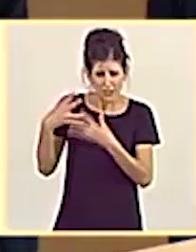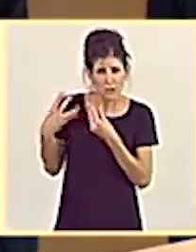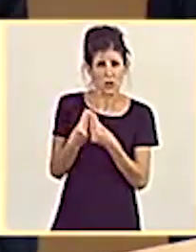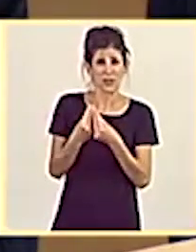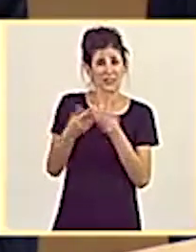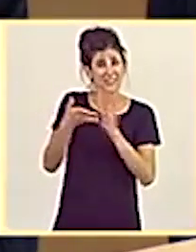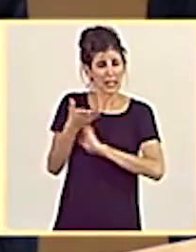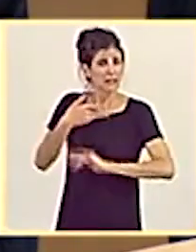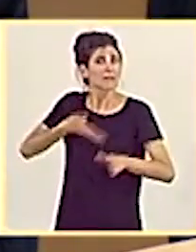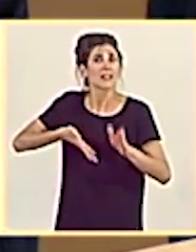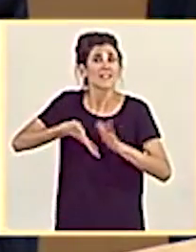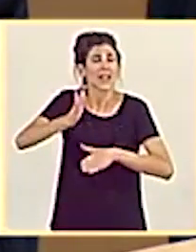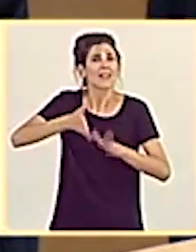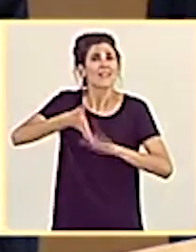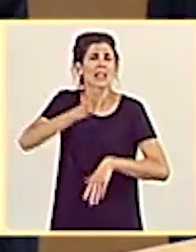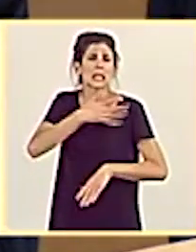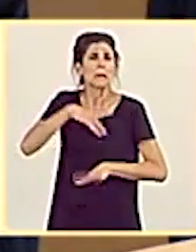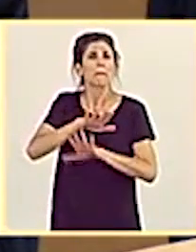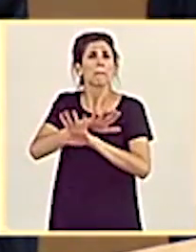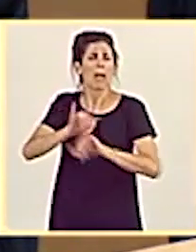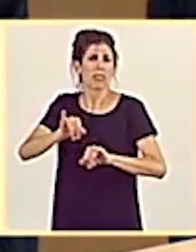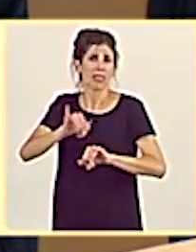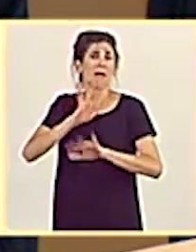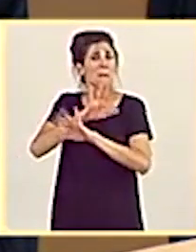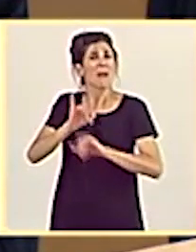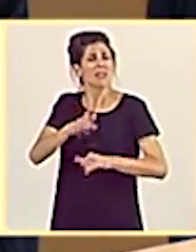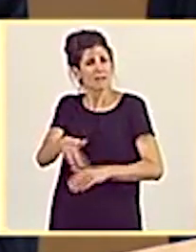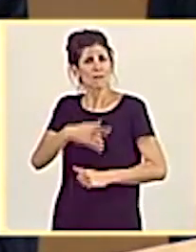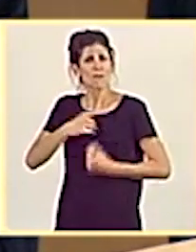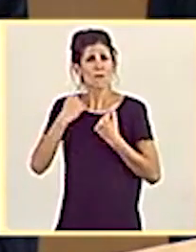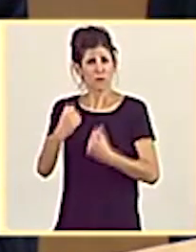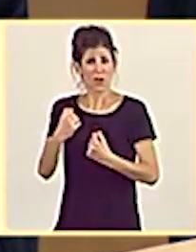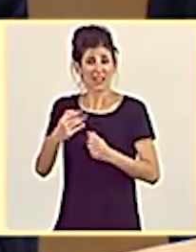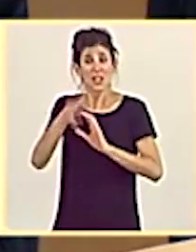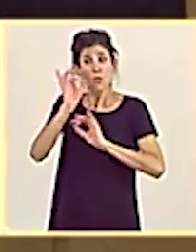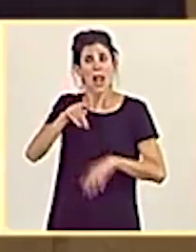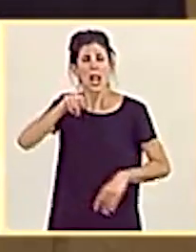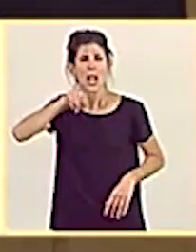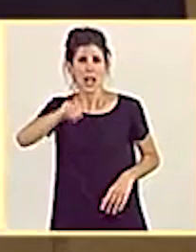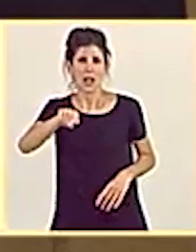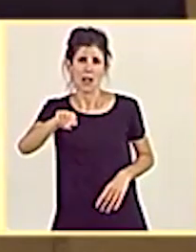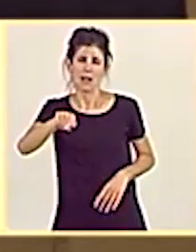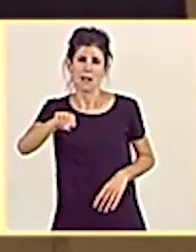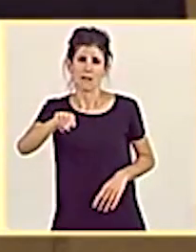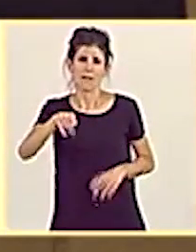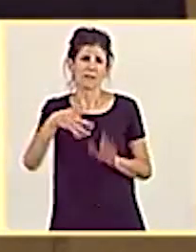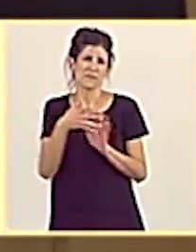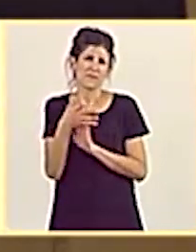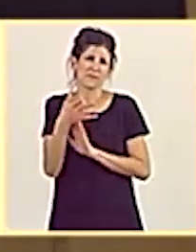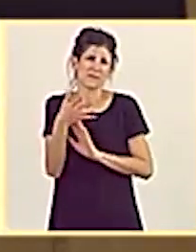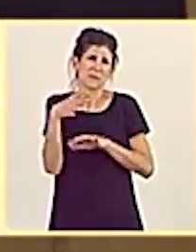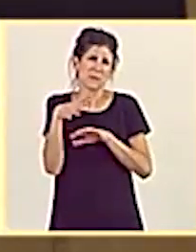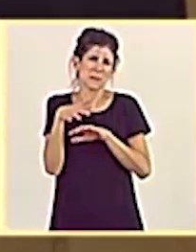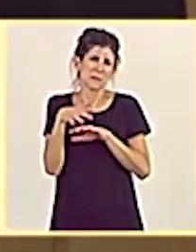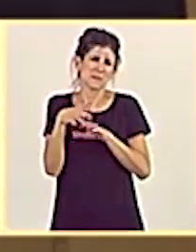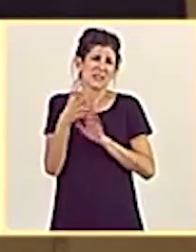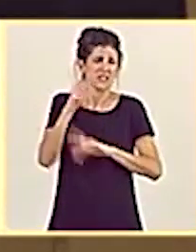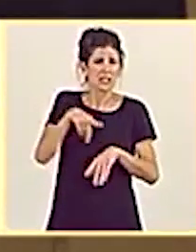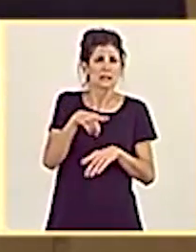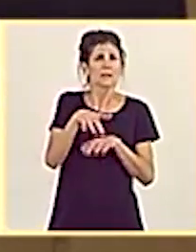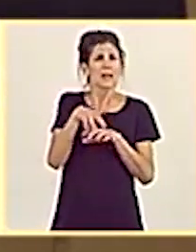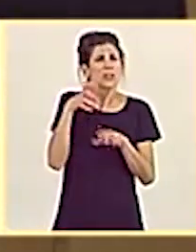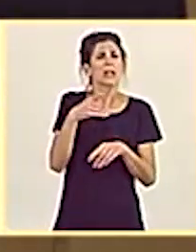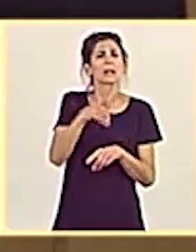de cara a conseguir una PAC fuerte que se reflejara, como lo ha hecho usted, en la mayoría de los pequeños y medianos productores y